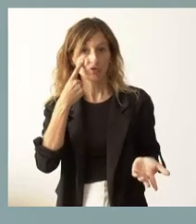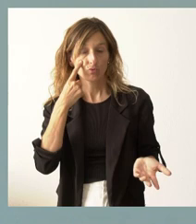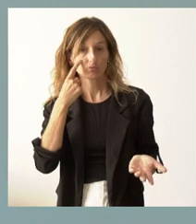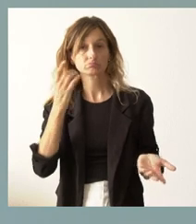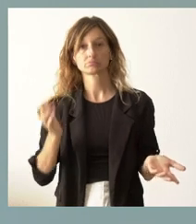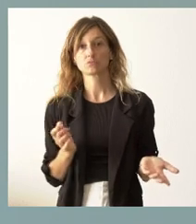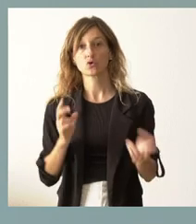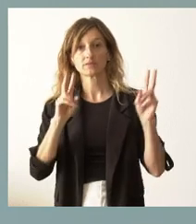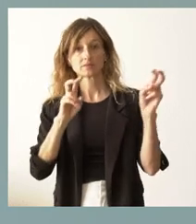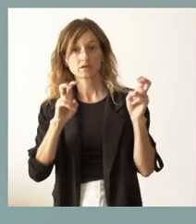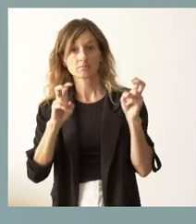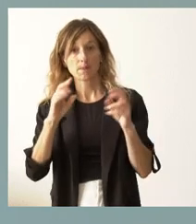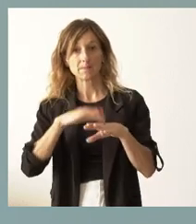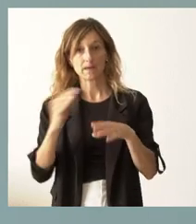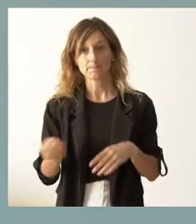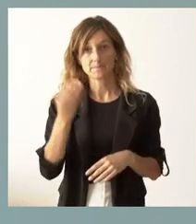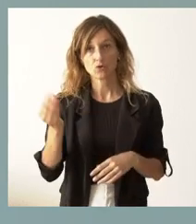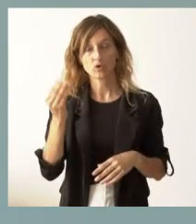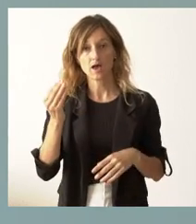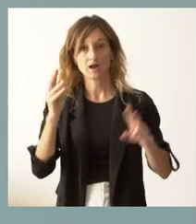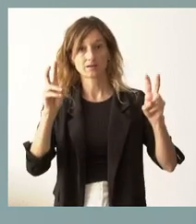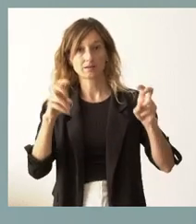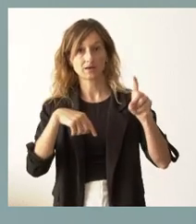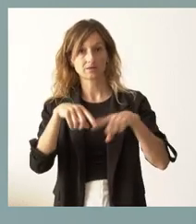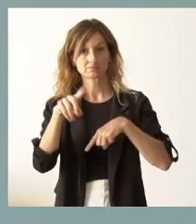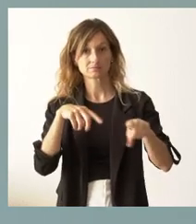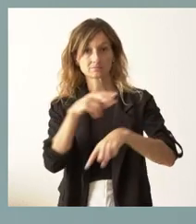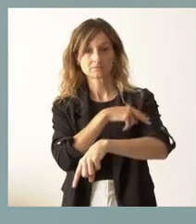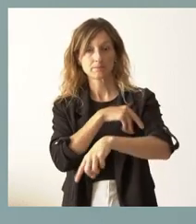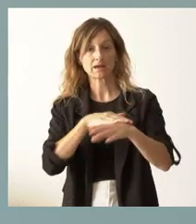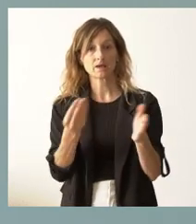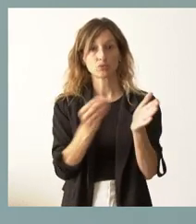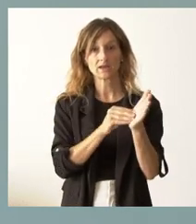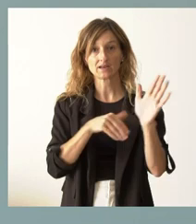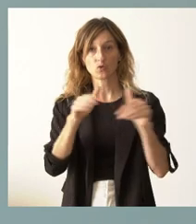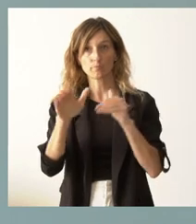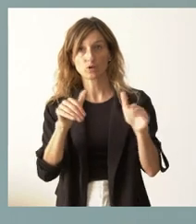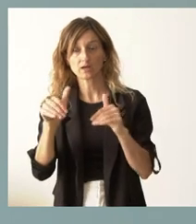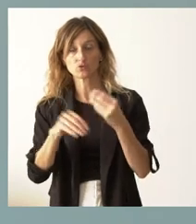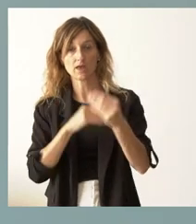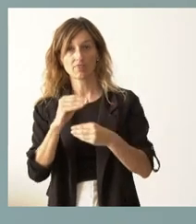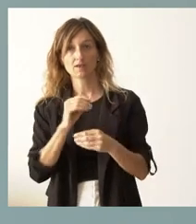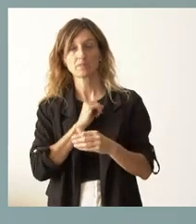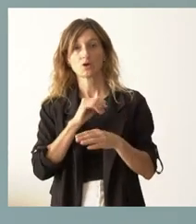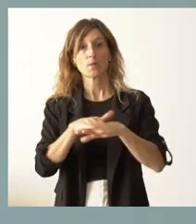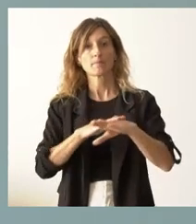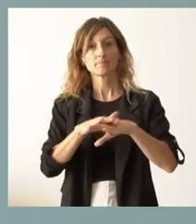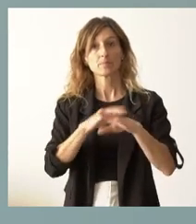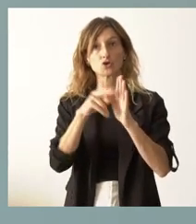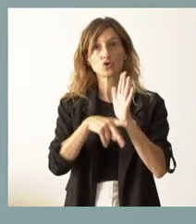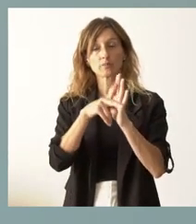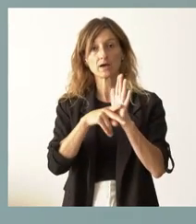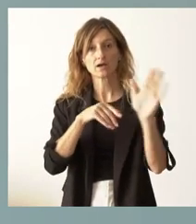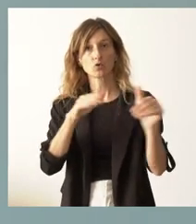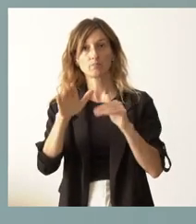cuestión que podamos mejorar en la convocatoria y, en ese caso, lo haríamos. Pero la base de la convocatoria, más allá